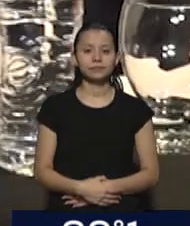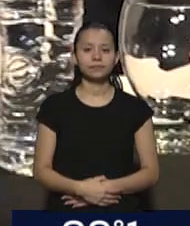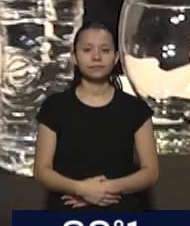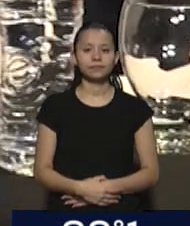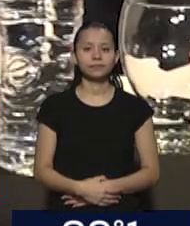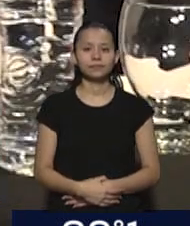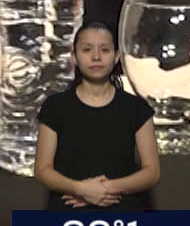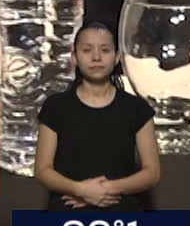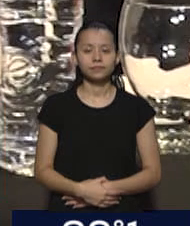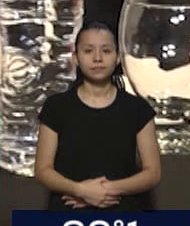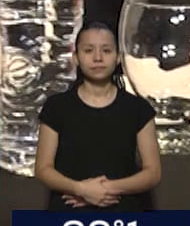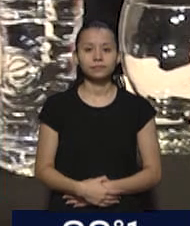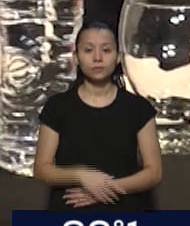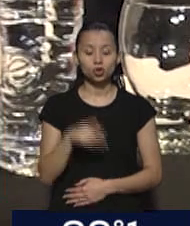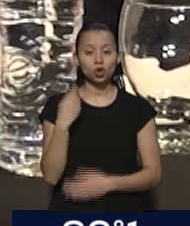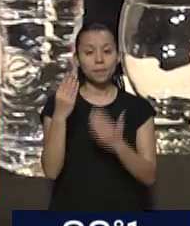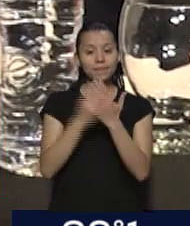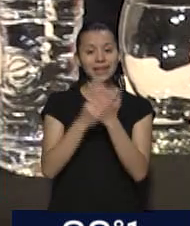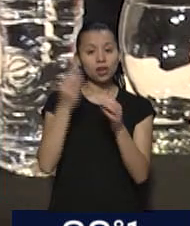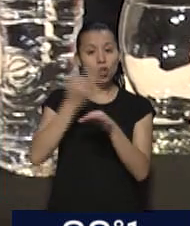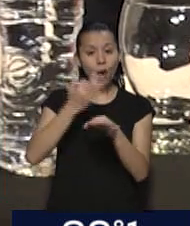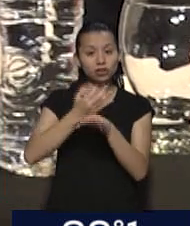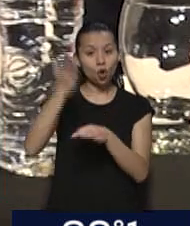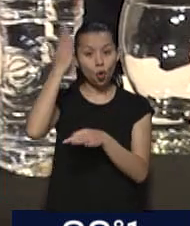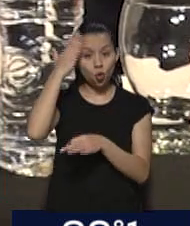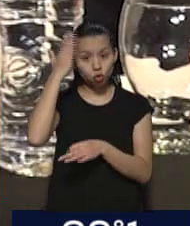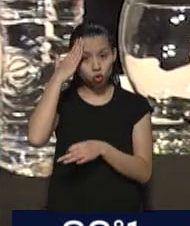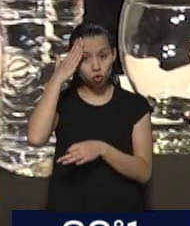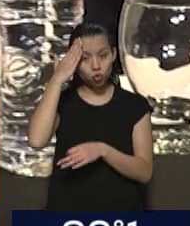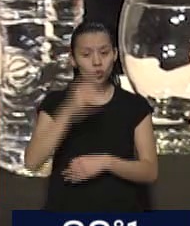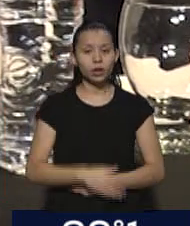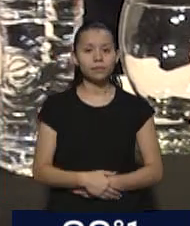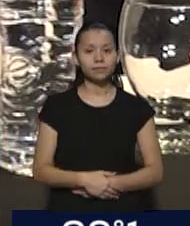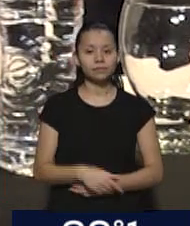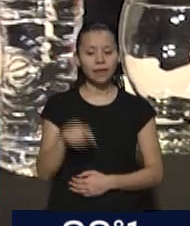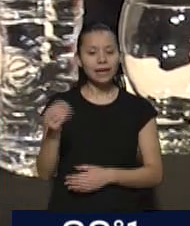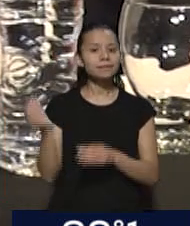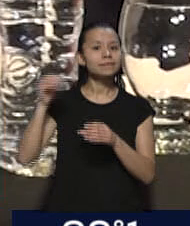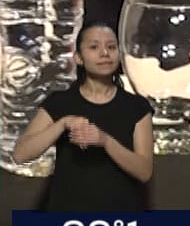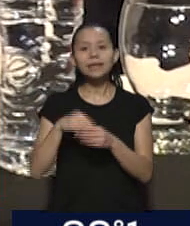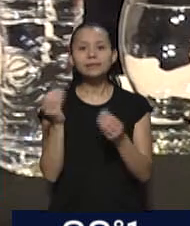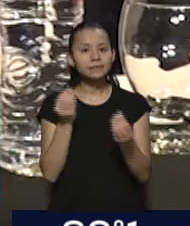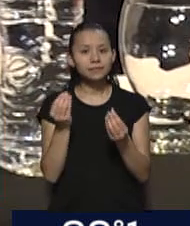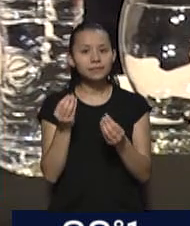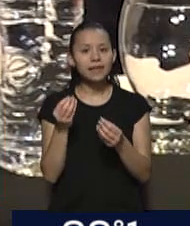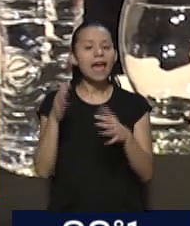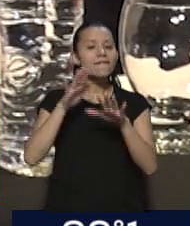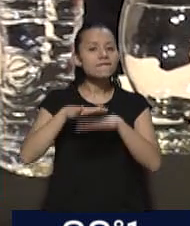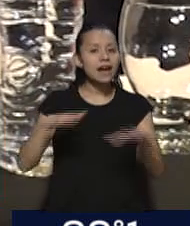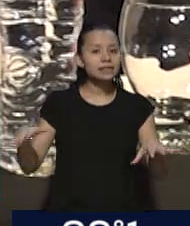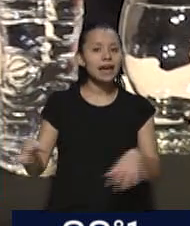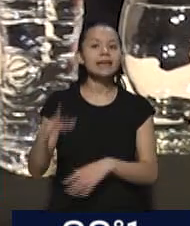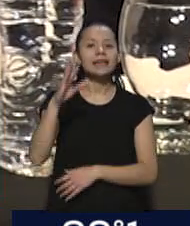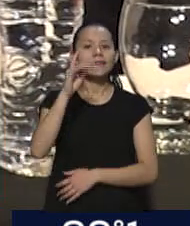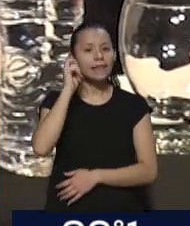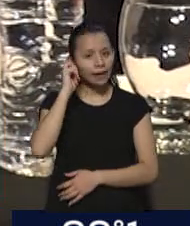Estamos creando el Ministerio de Educación y Cultura que le estamos agregando infancia y la Dirección General de